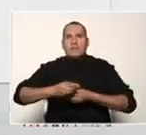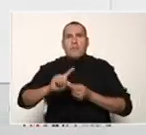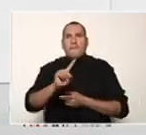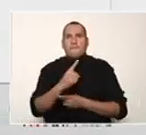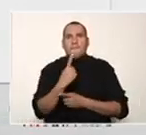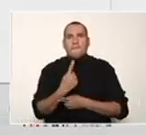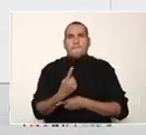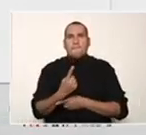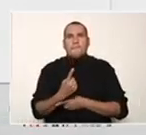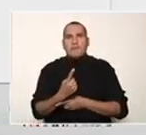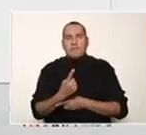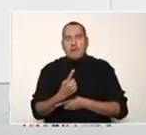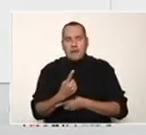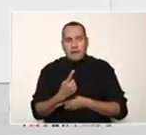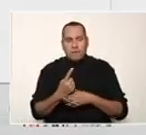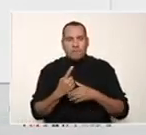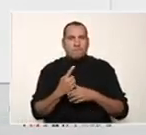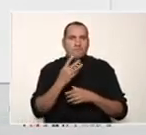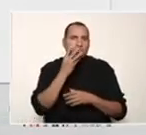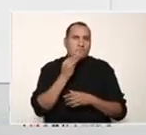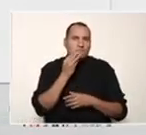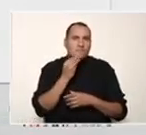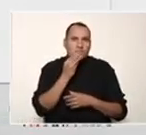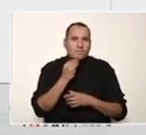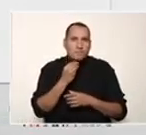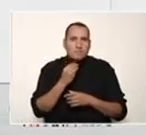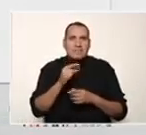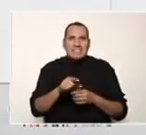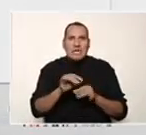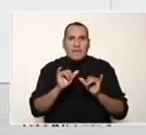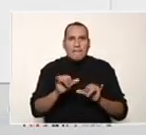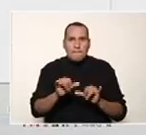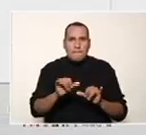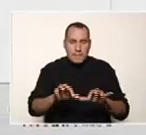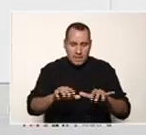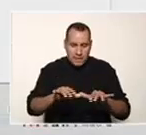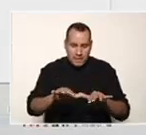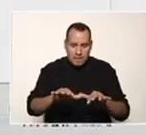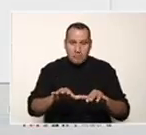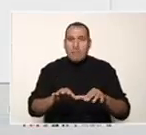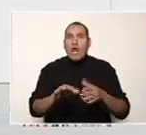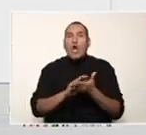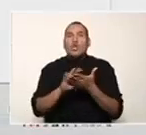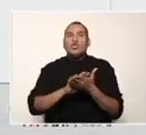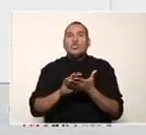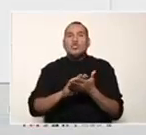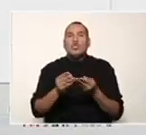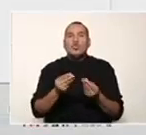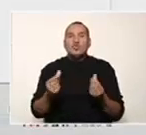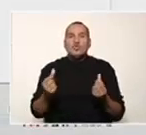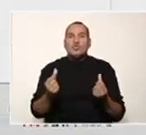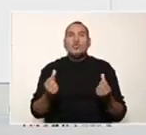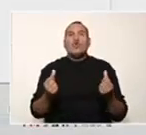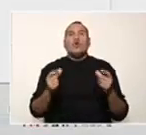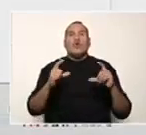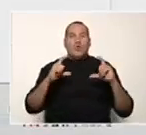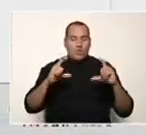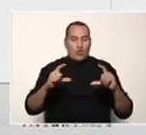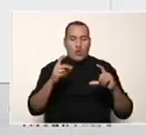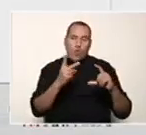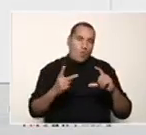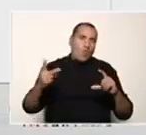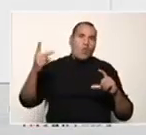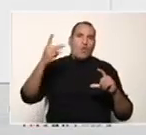primer caso la forma de que él resuelva el cuadrado de la suma y cómo lo hacemos simplemente haciendo uso